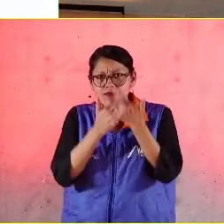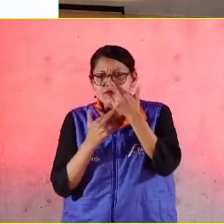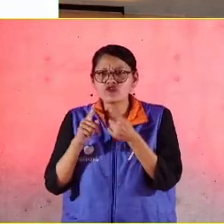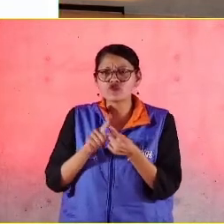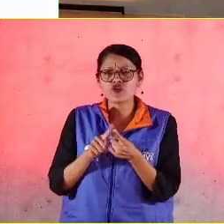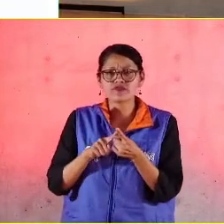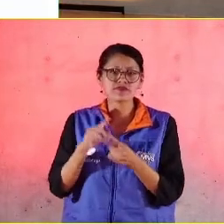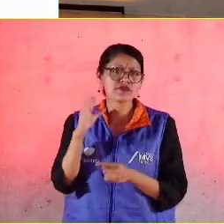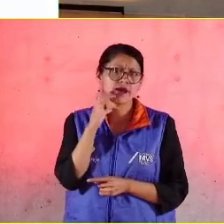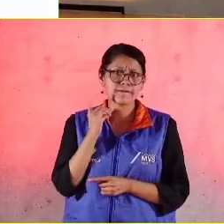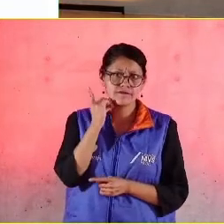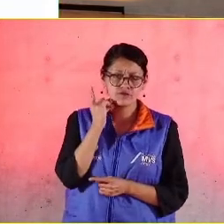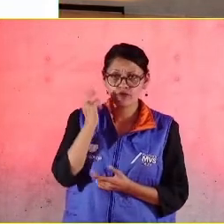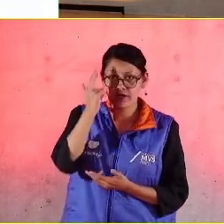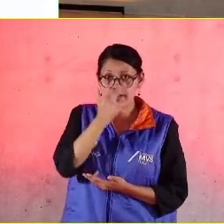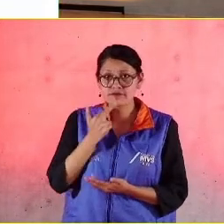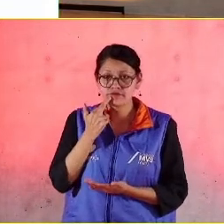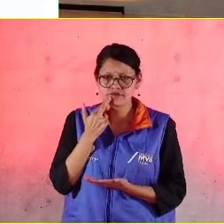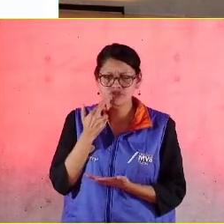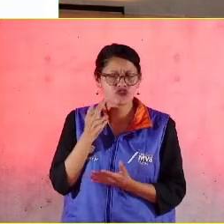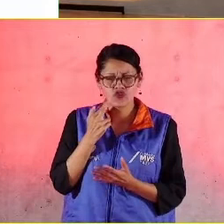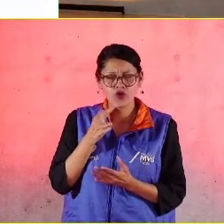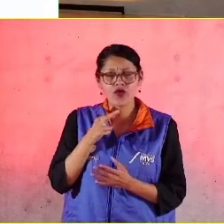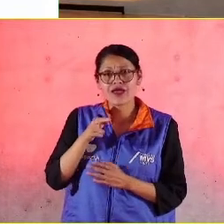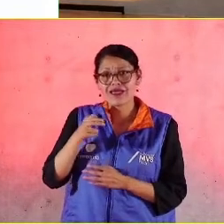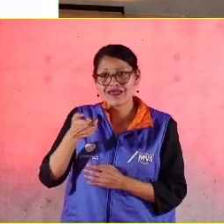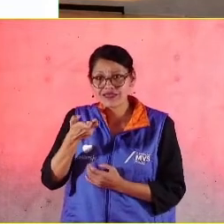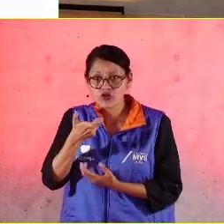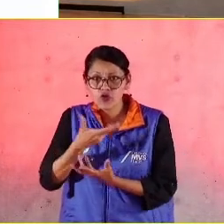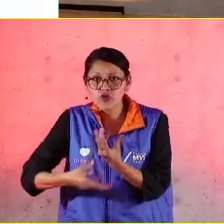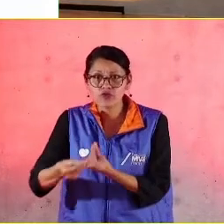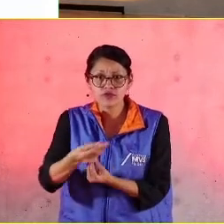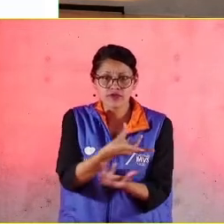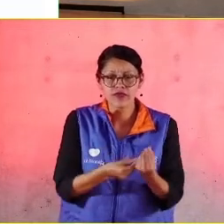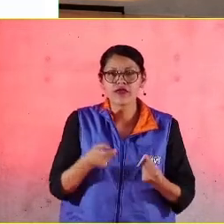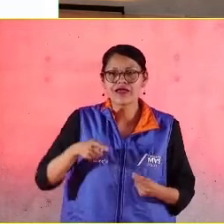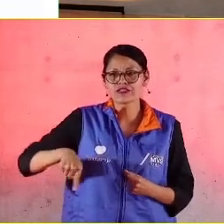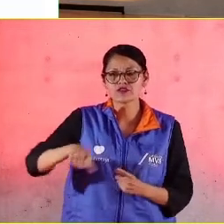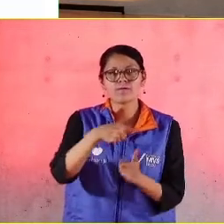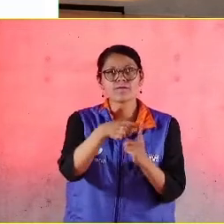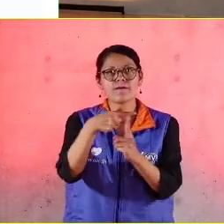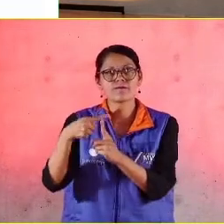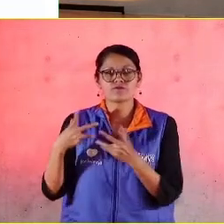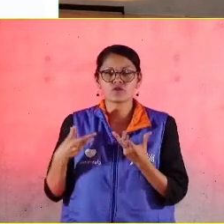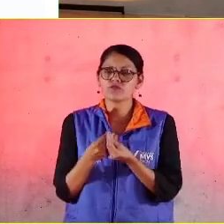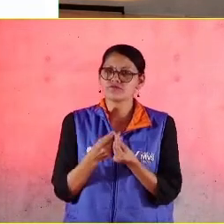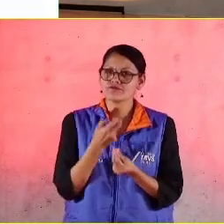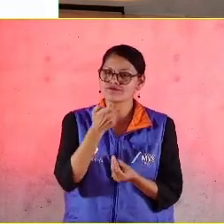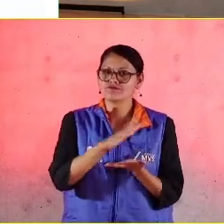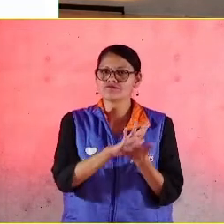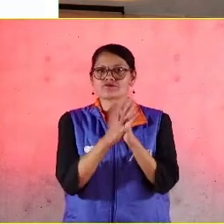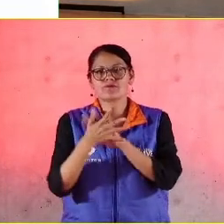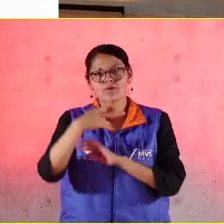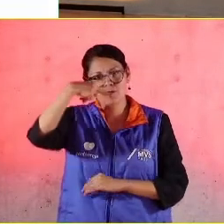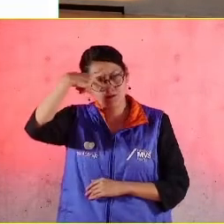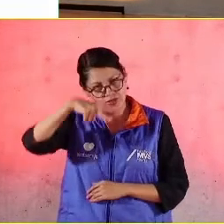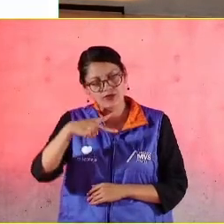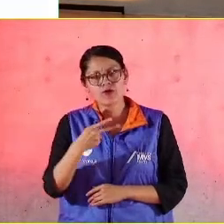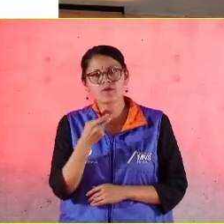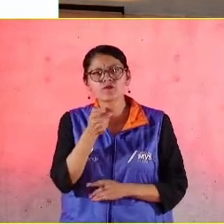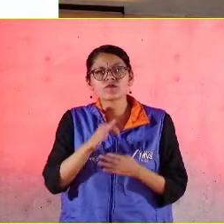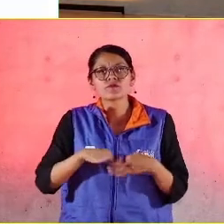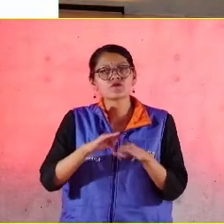Congreso, es la suma de las unidades económicas, eso es México también. Por eso es muy importante que sigamos